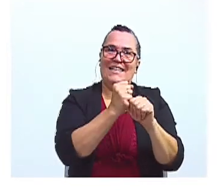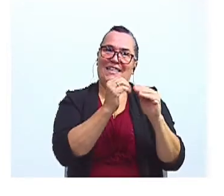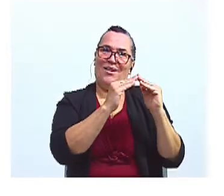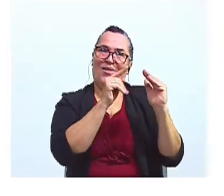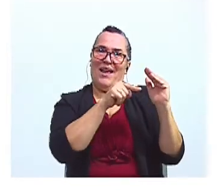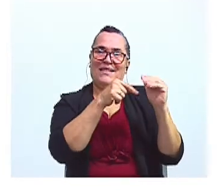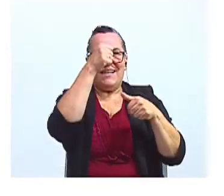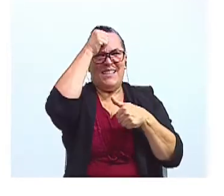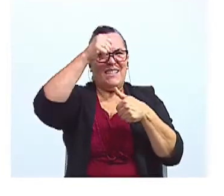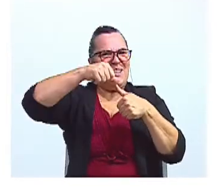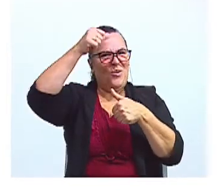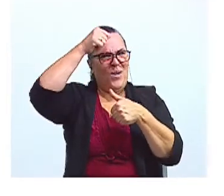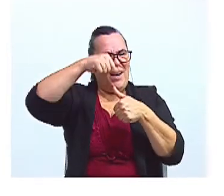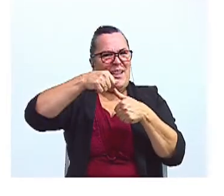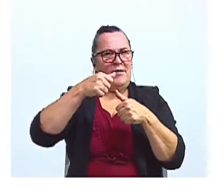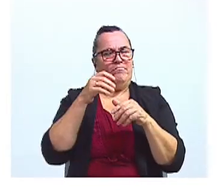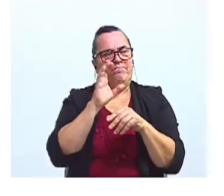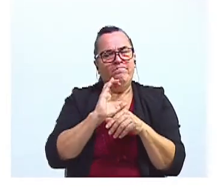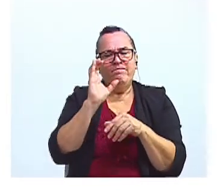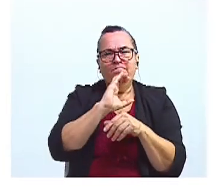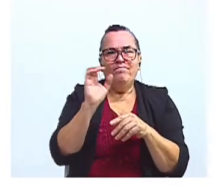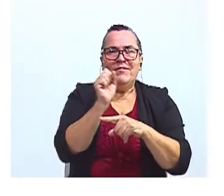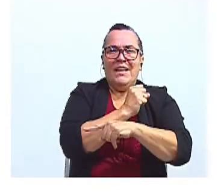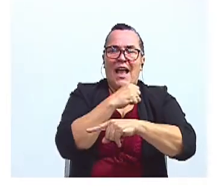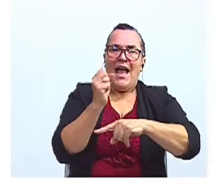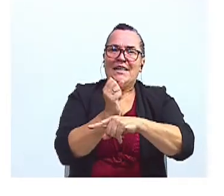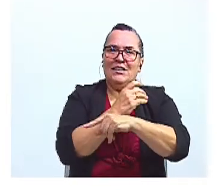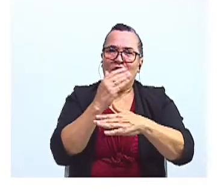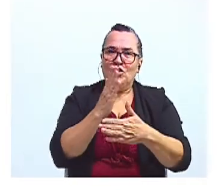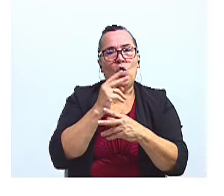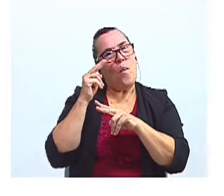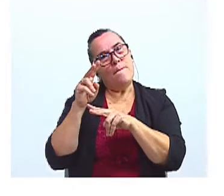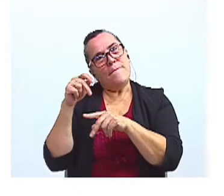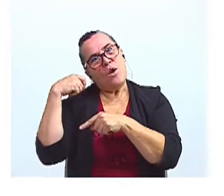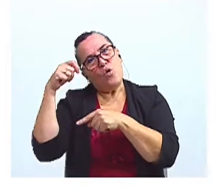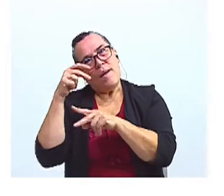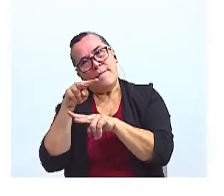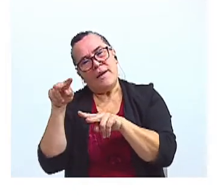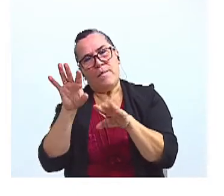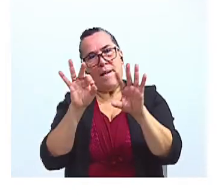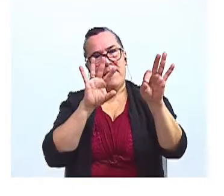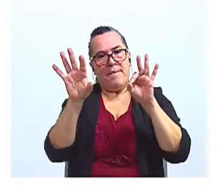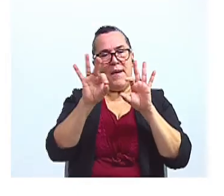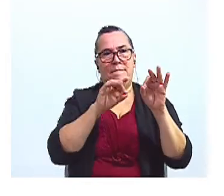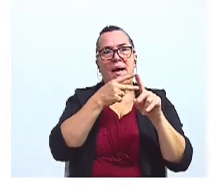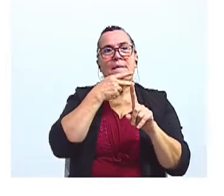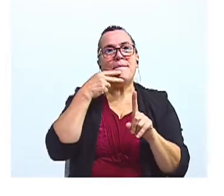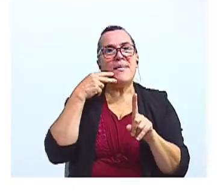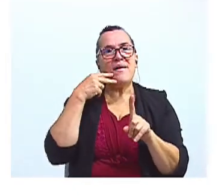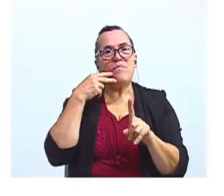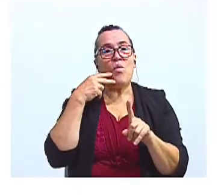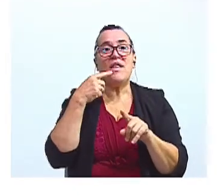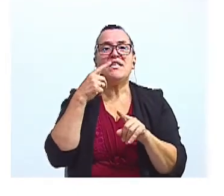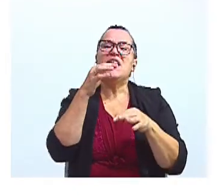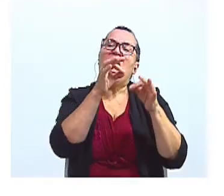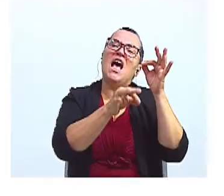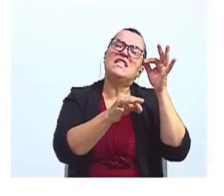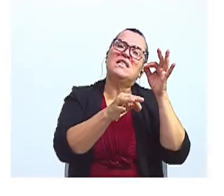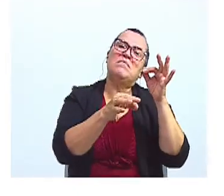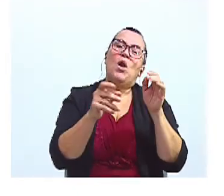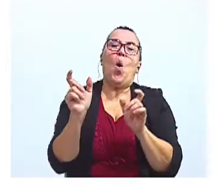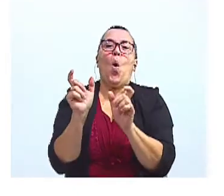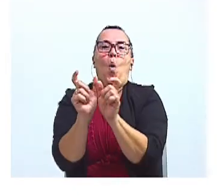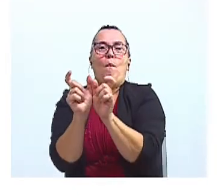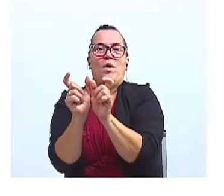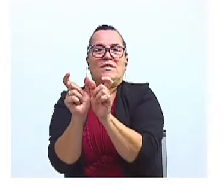Recuerden, lo que tenemos que hacer es buscar una canción, ver una película, ir detectando los verbos y decir, ah, es simple, ah, es compuesto.